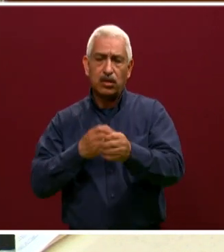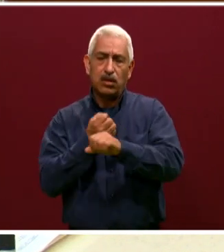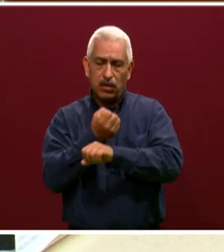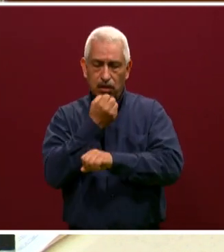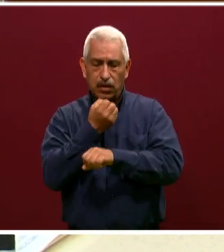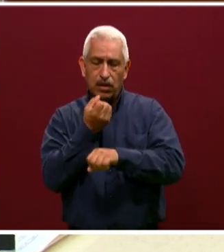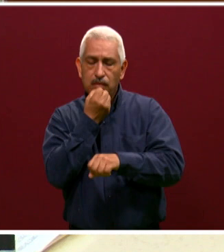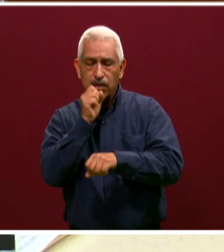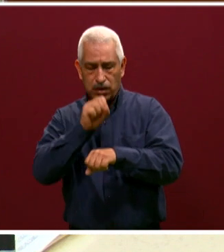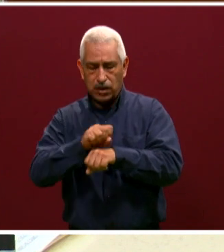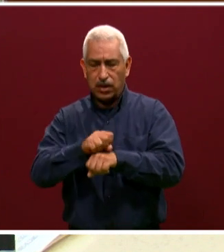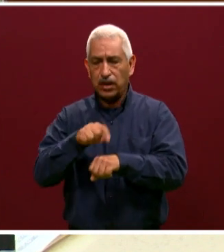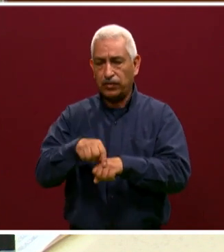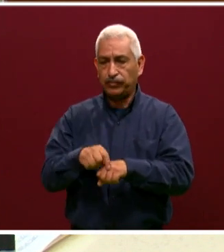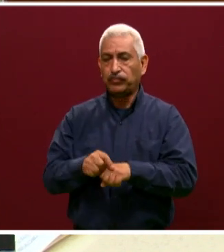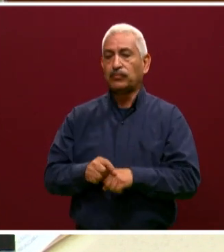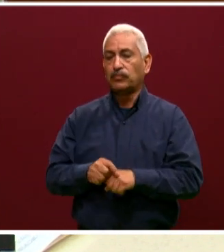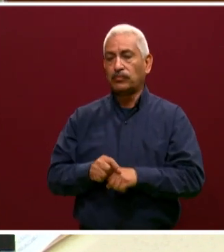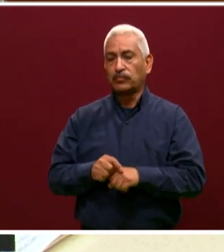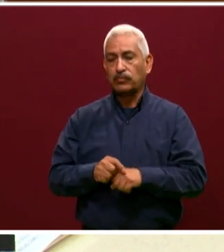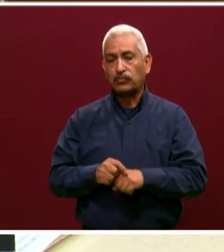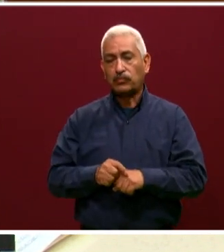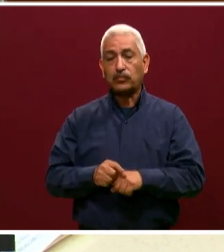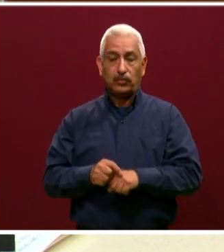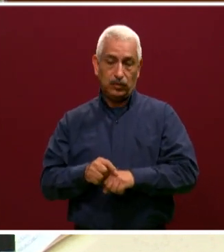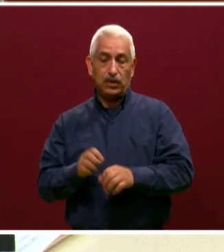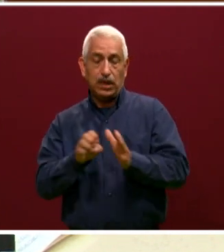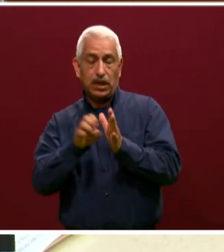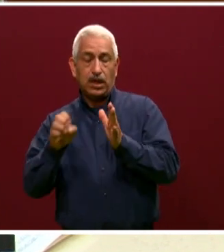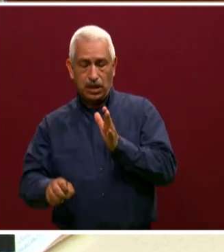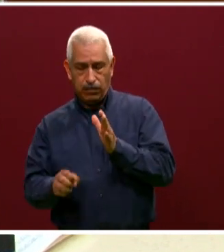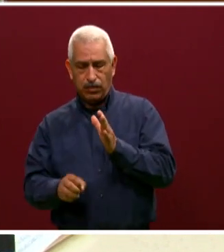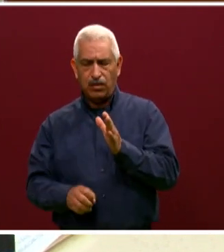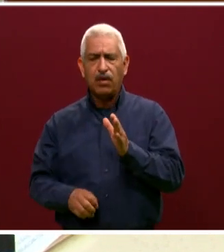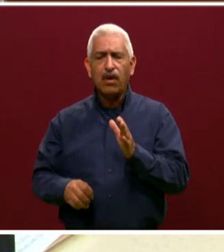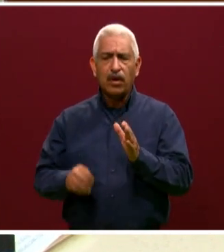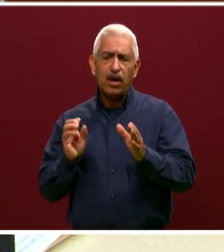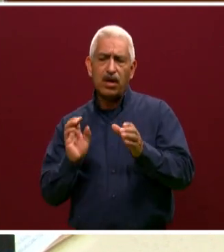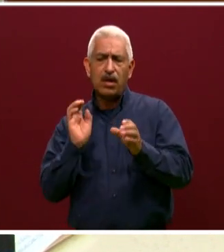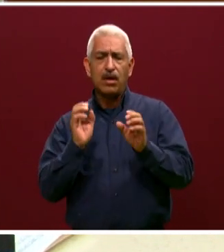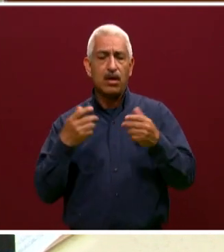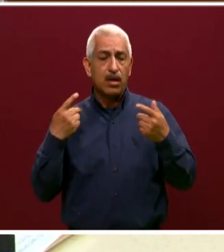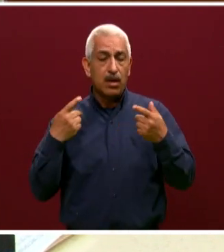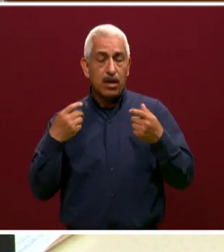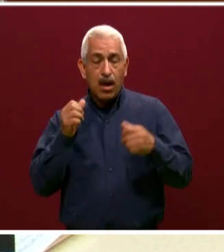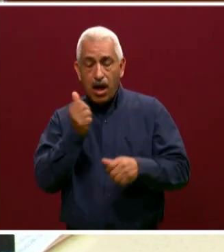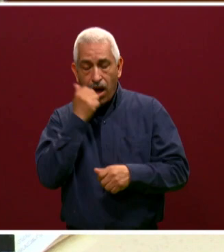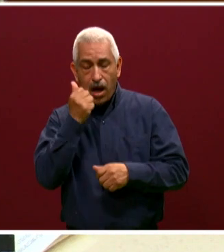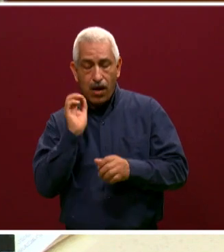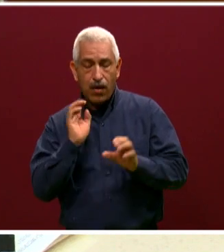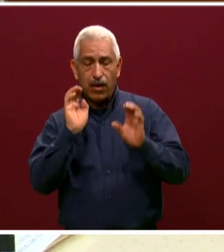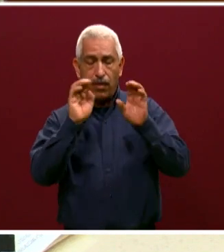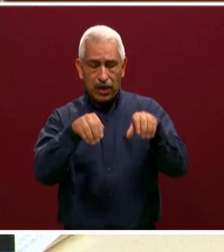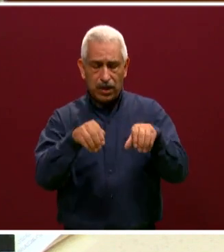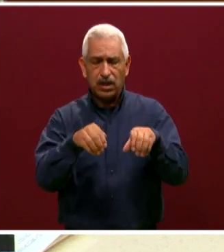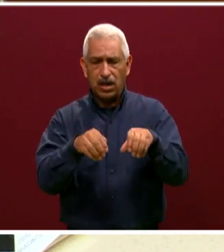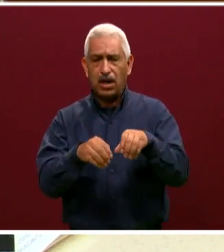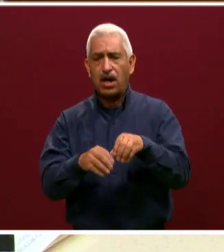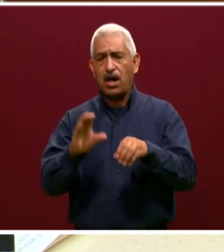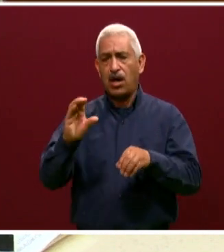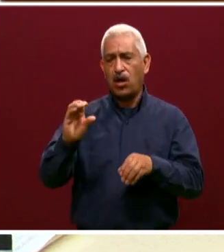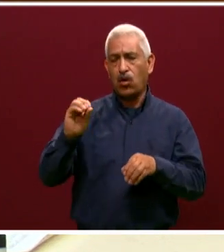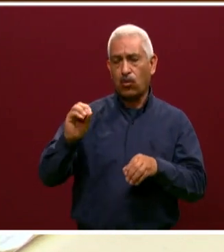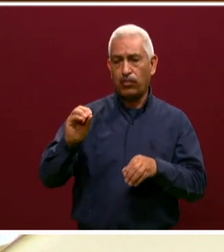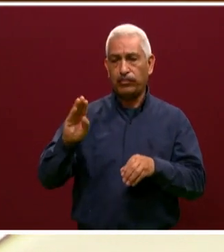que están cursando el nivel en COBAEP o que van a entrar a COBAEP, estén muy atentos, porque hoy nos acompaña Santos Alfonso